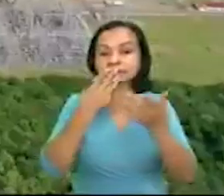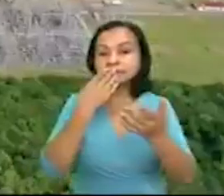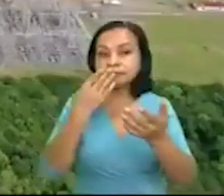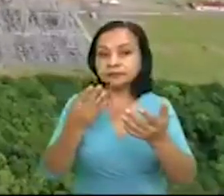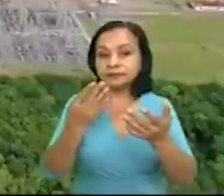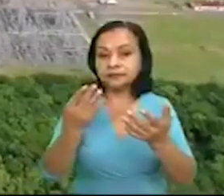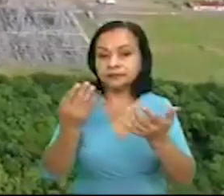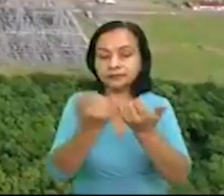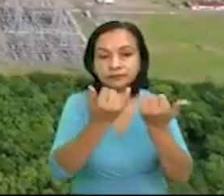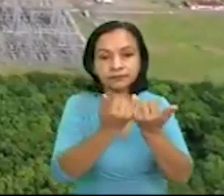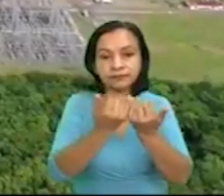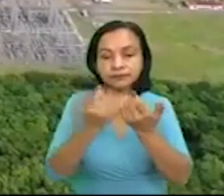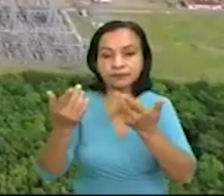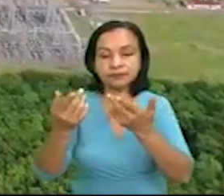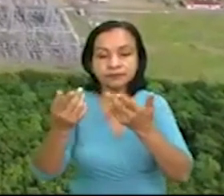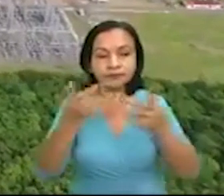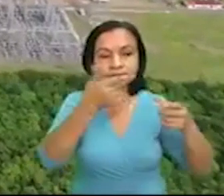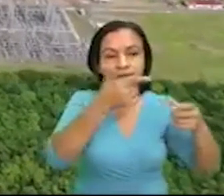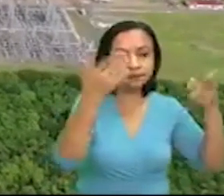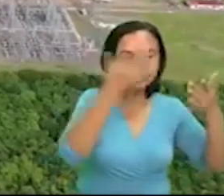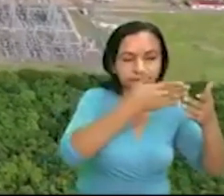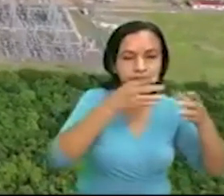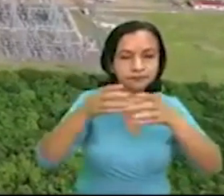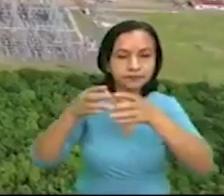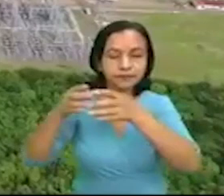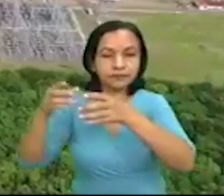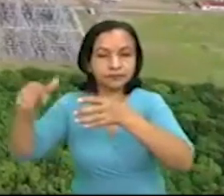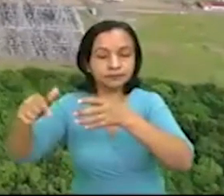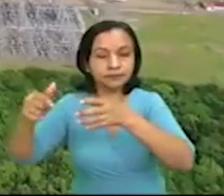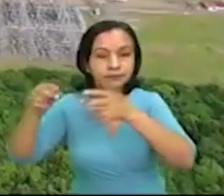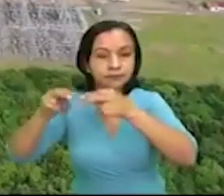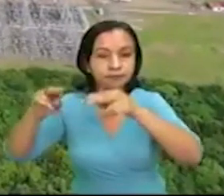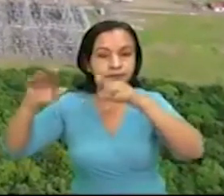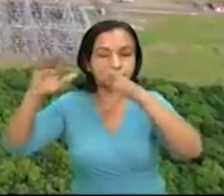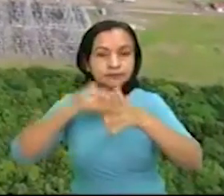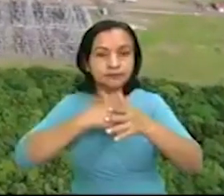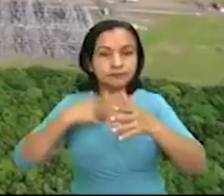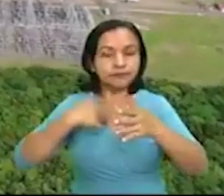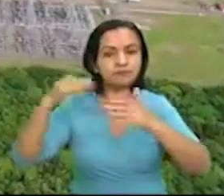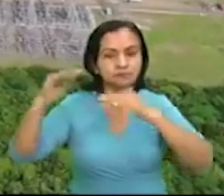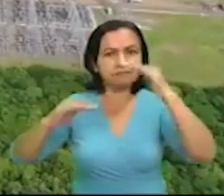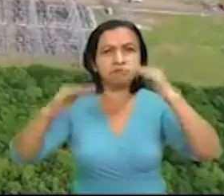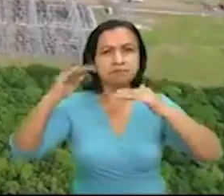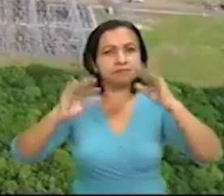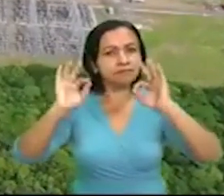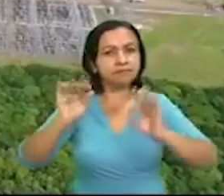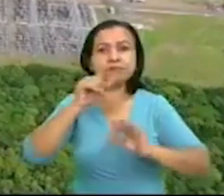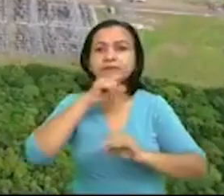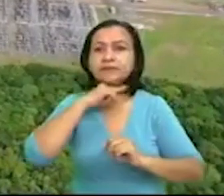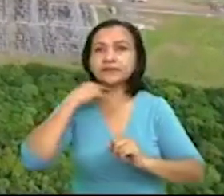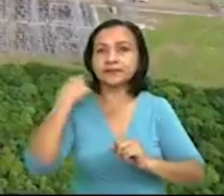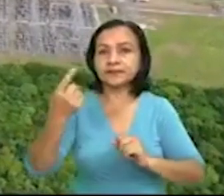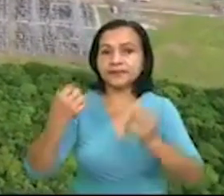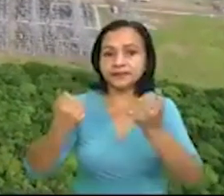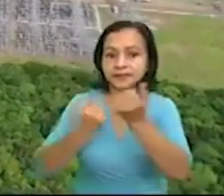para combinar los renovables con este tipo de plantas que le dan estabilidad, ¿verdad? Y el